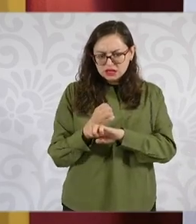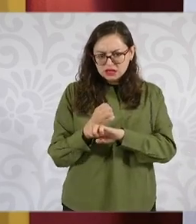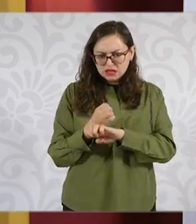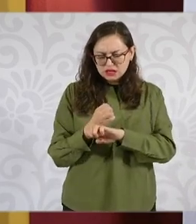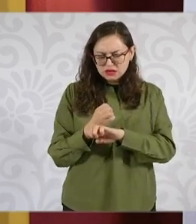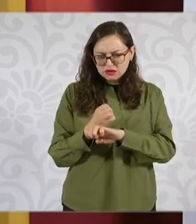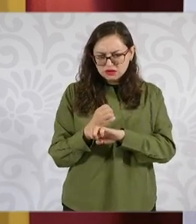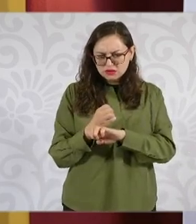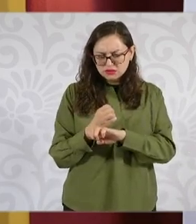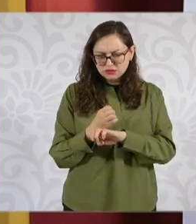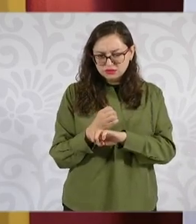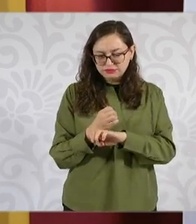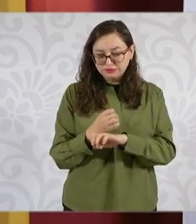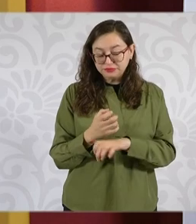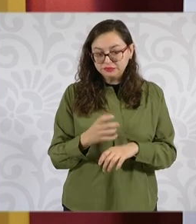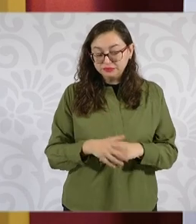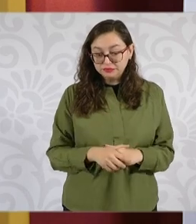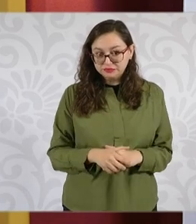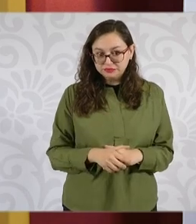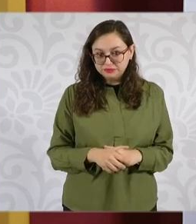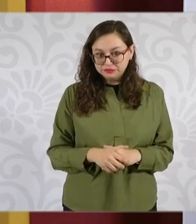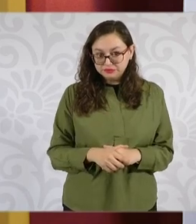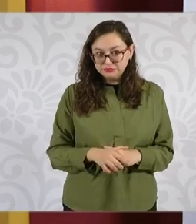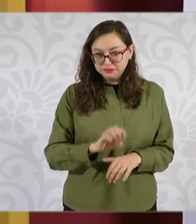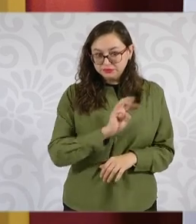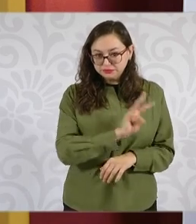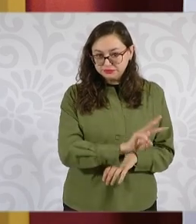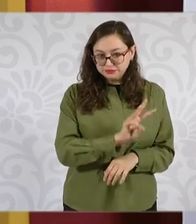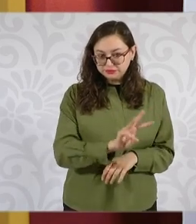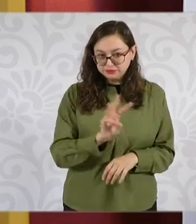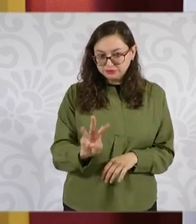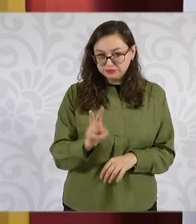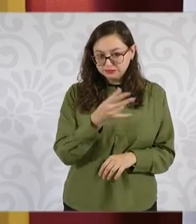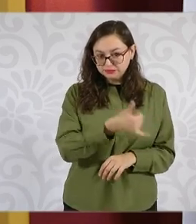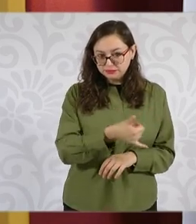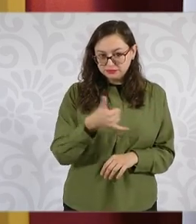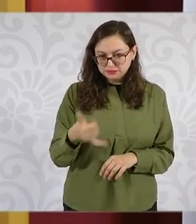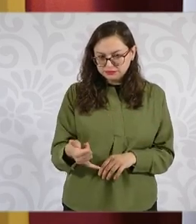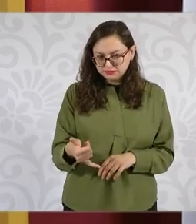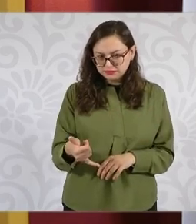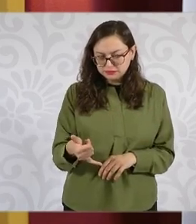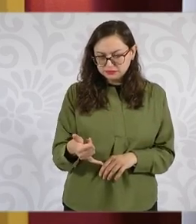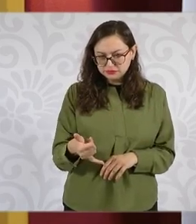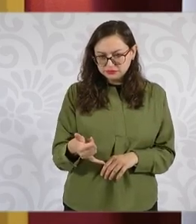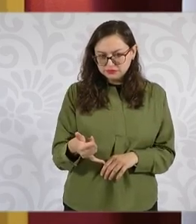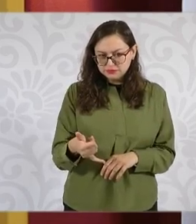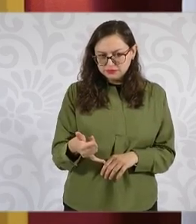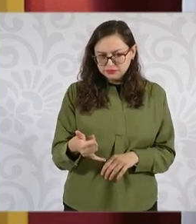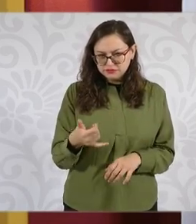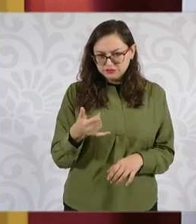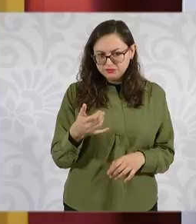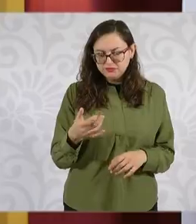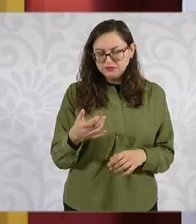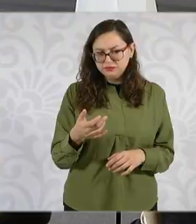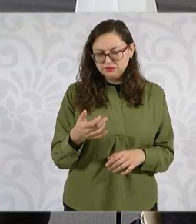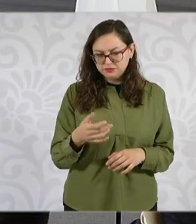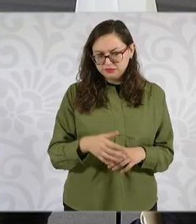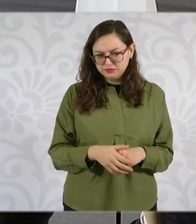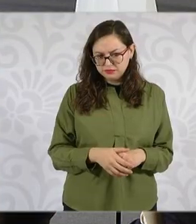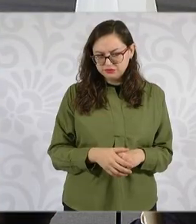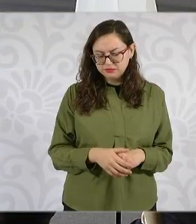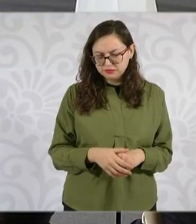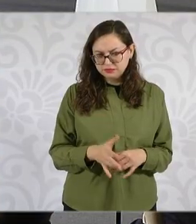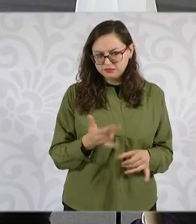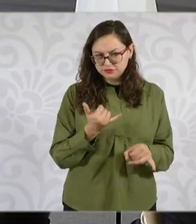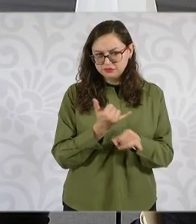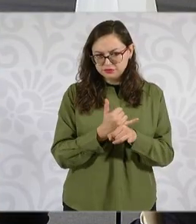tiene el Infonavit y desde luego con campañas de información que se van